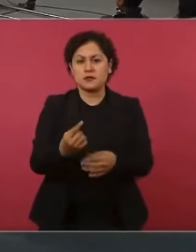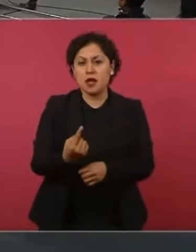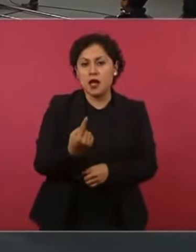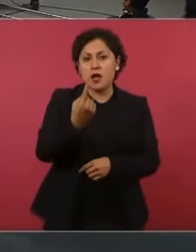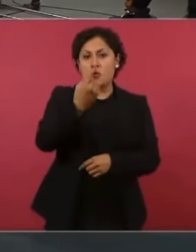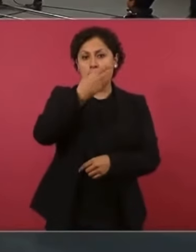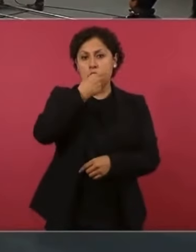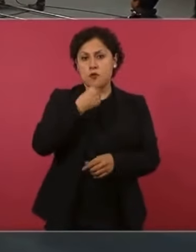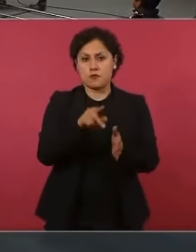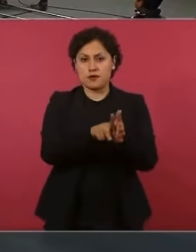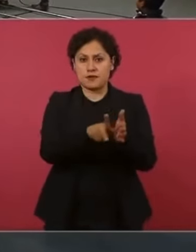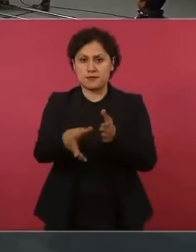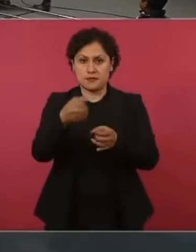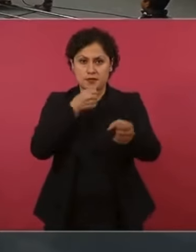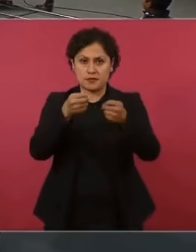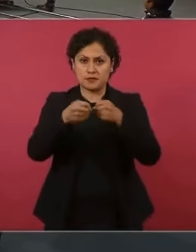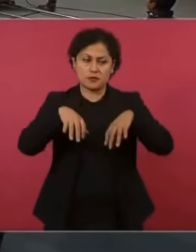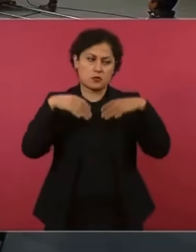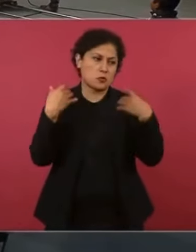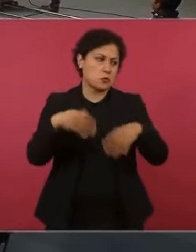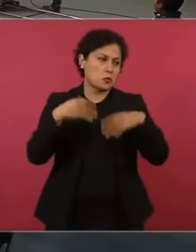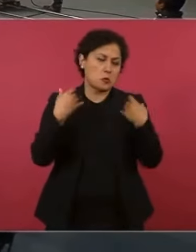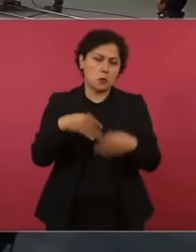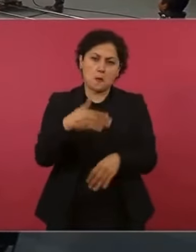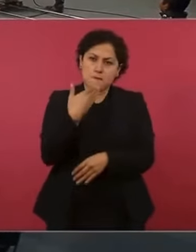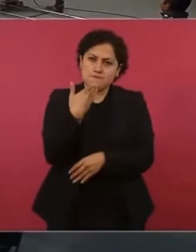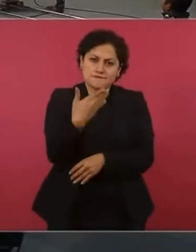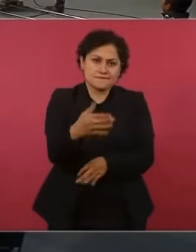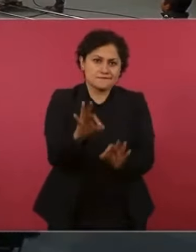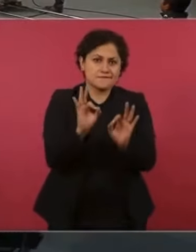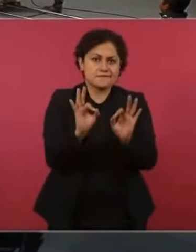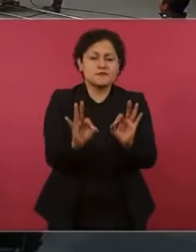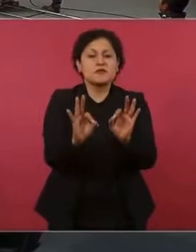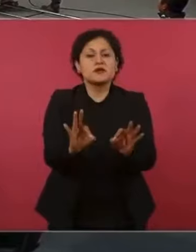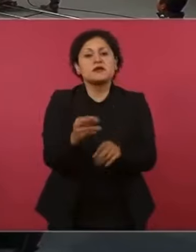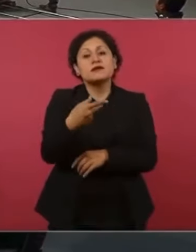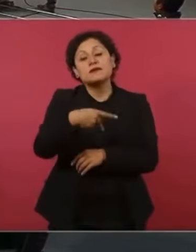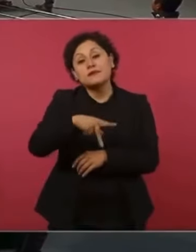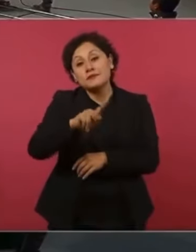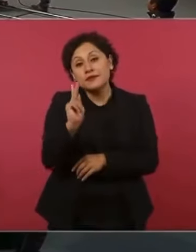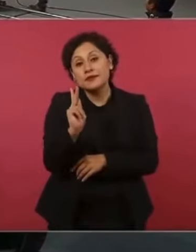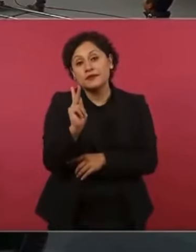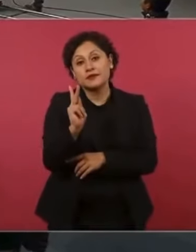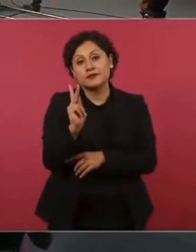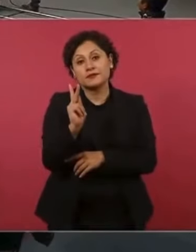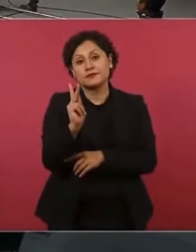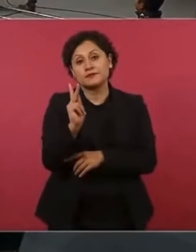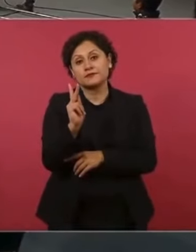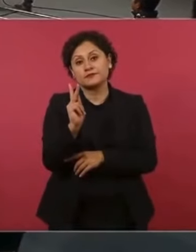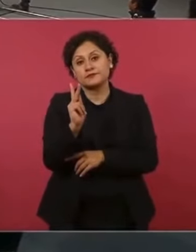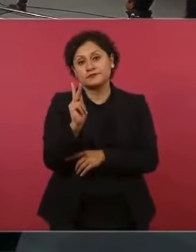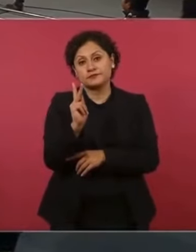pero que al